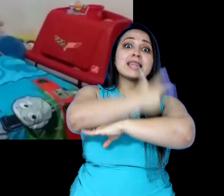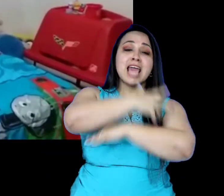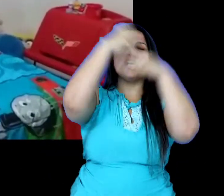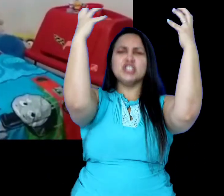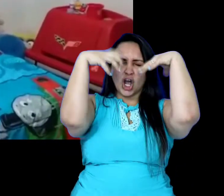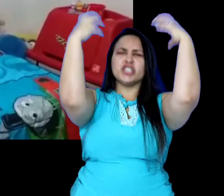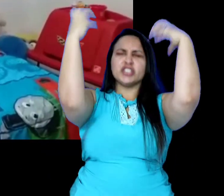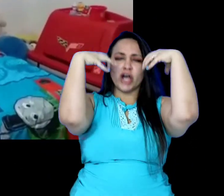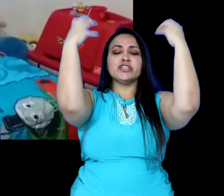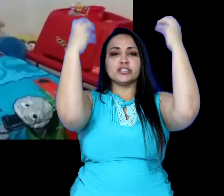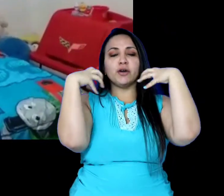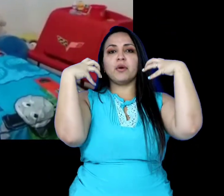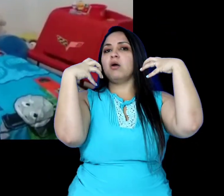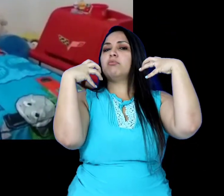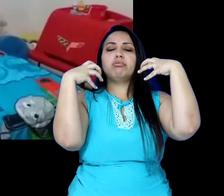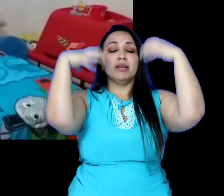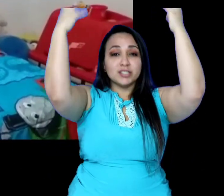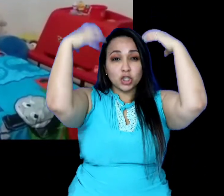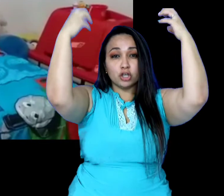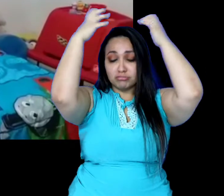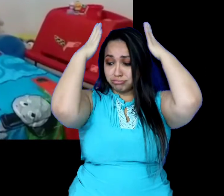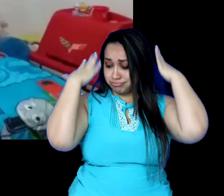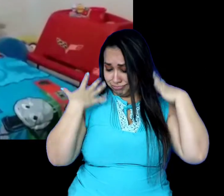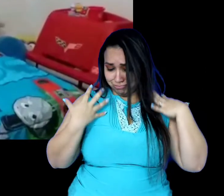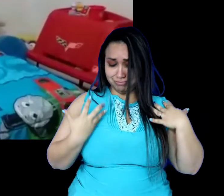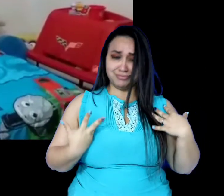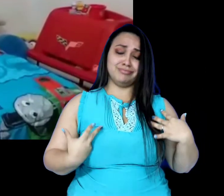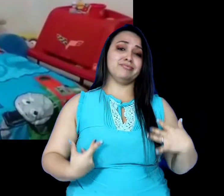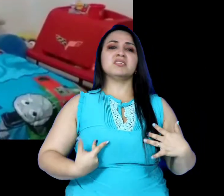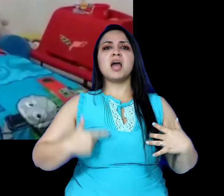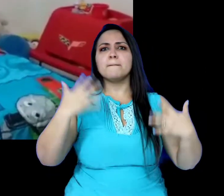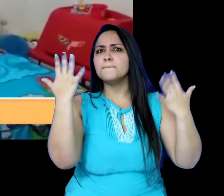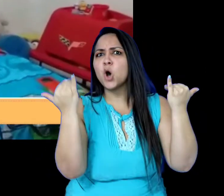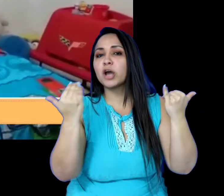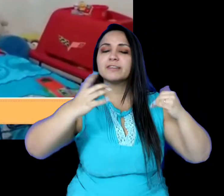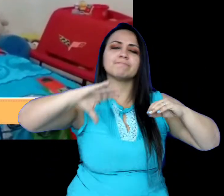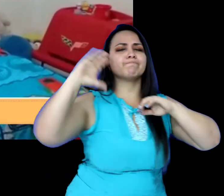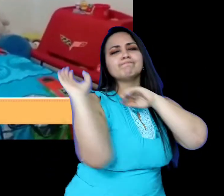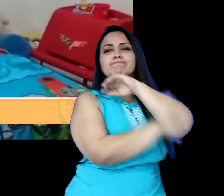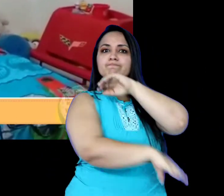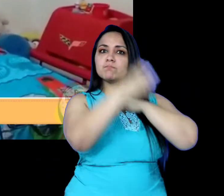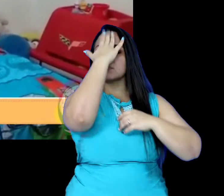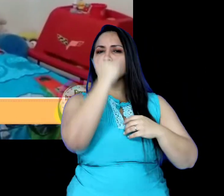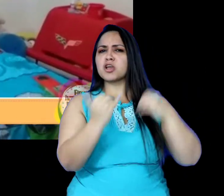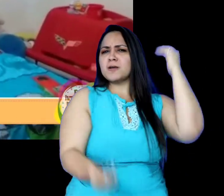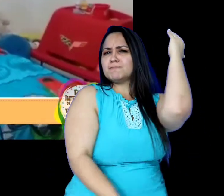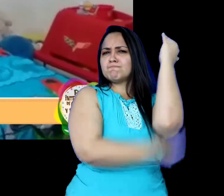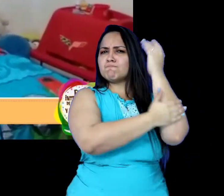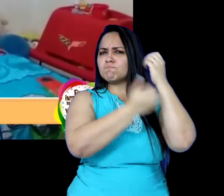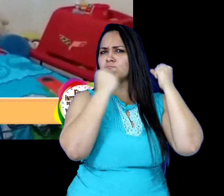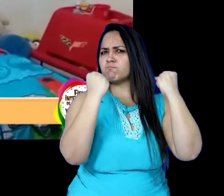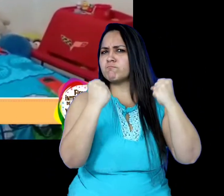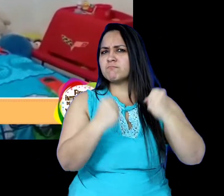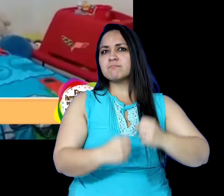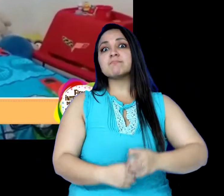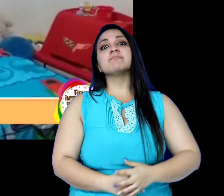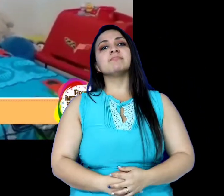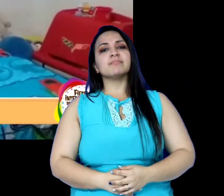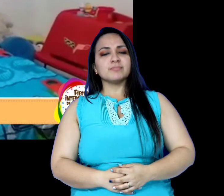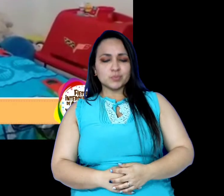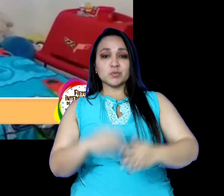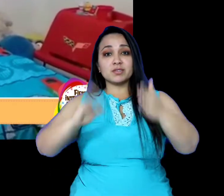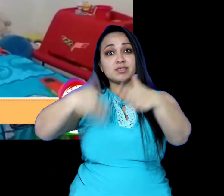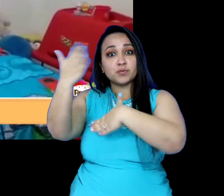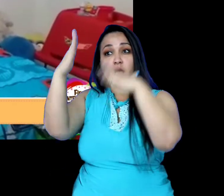La lluvia había caído sobre ella como señal de castigo porque ella era muy mezquina. Y cuando llegó a su